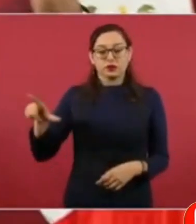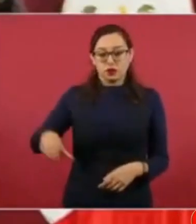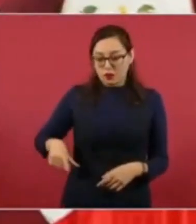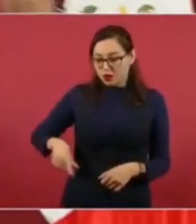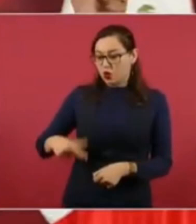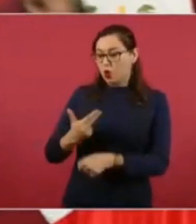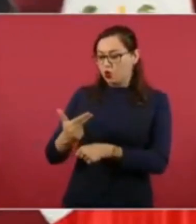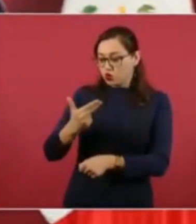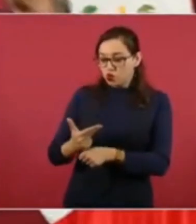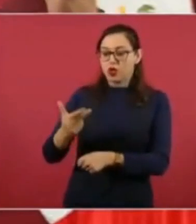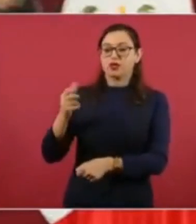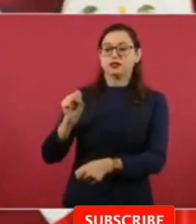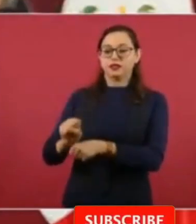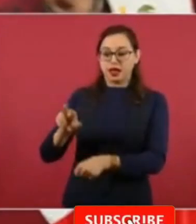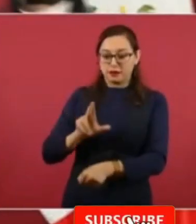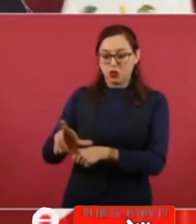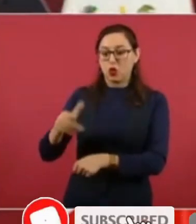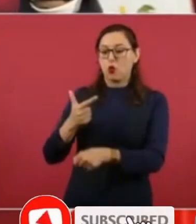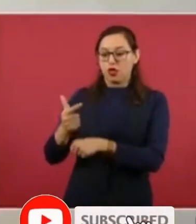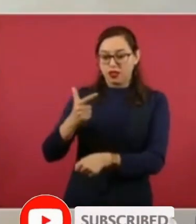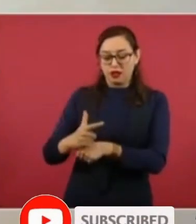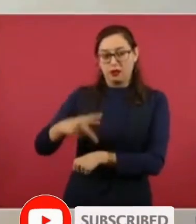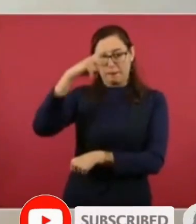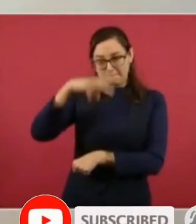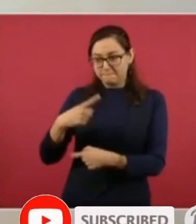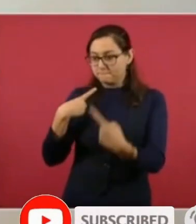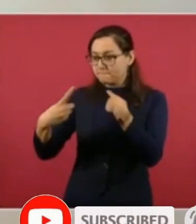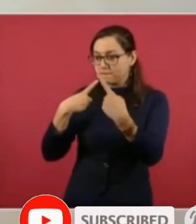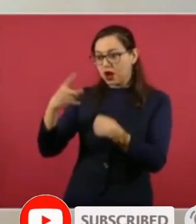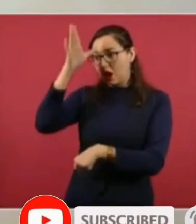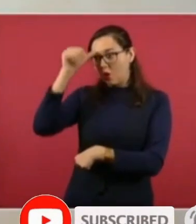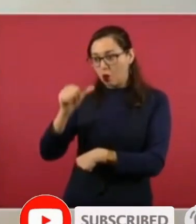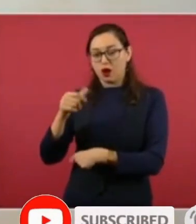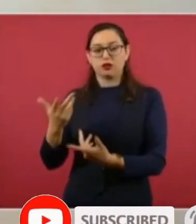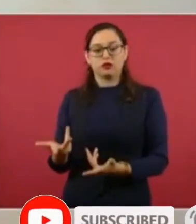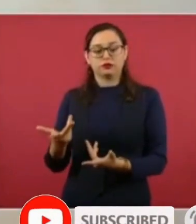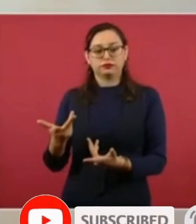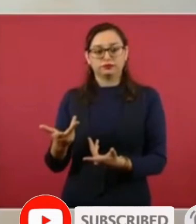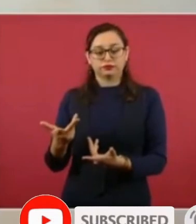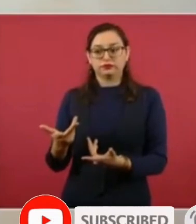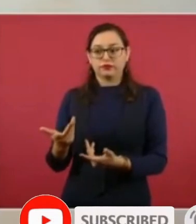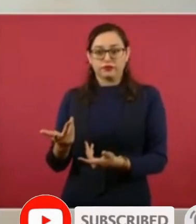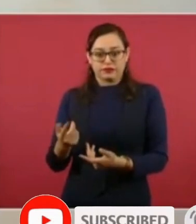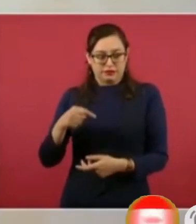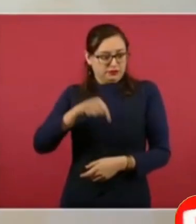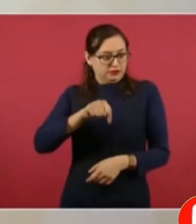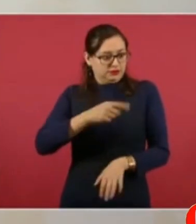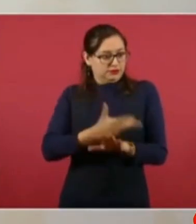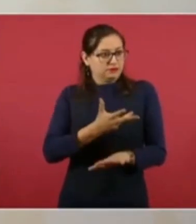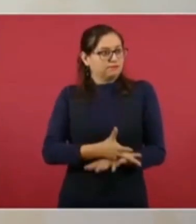Honduras con el gobierno de Salvador con el gobierno de Guatemala con el gobierno de México porque necesitamos